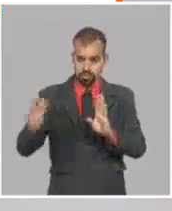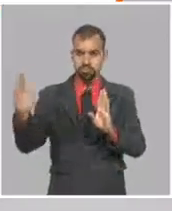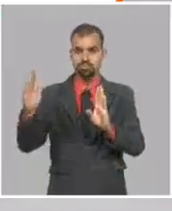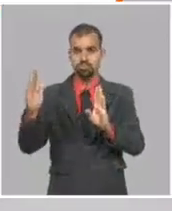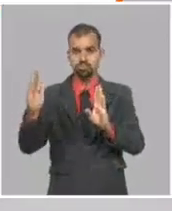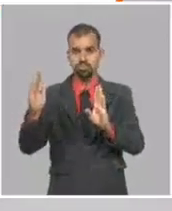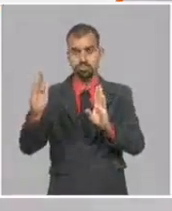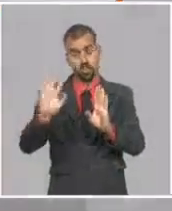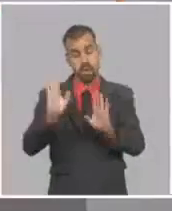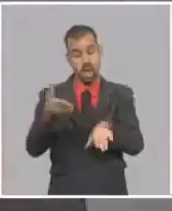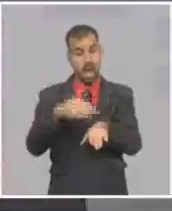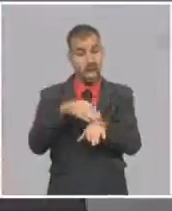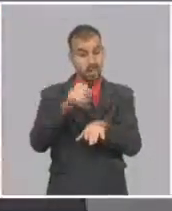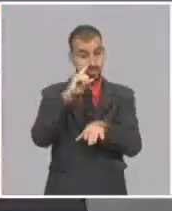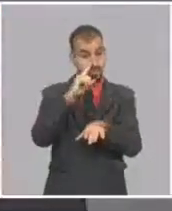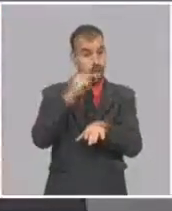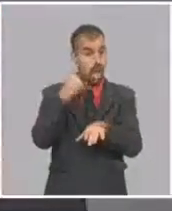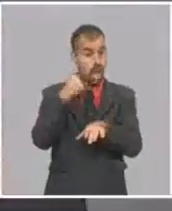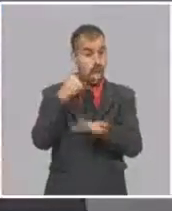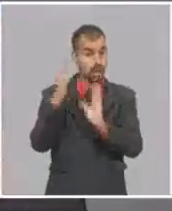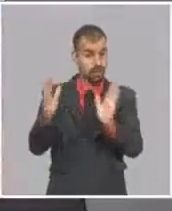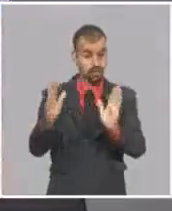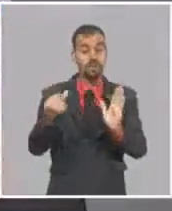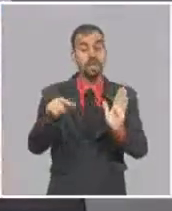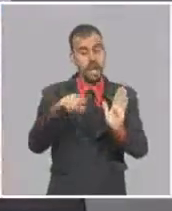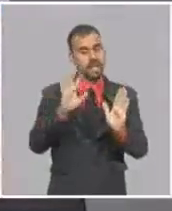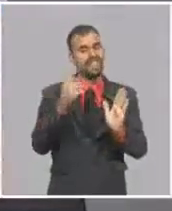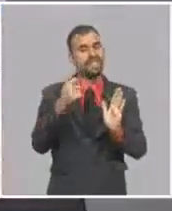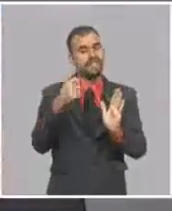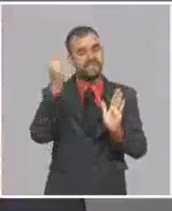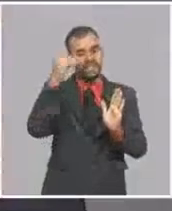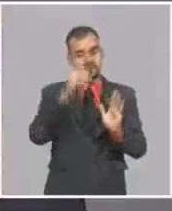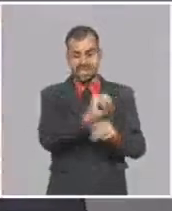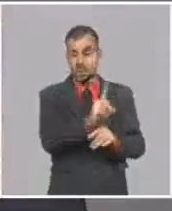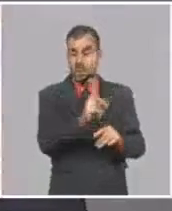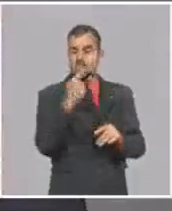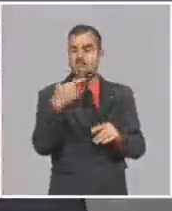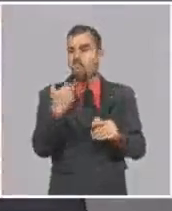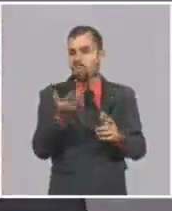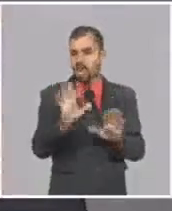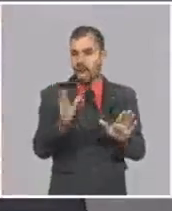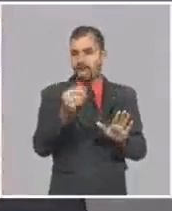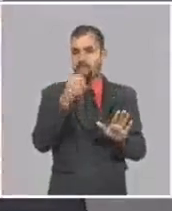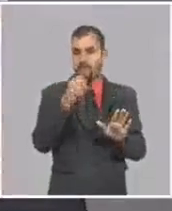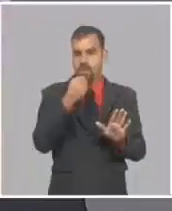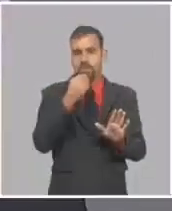bueno, hasta que termine el año debemos tener esos datos claros con respecto a Soberana 01 y podremos tomar la decisión de pasar a una fase 2.